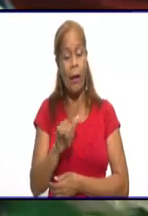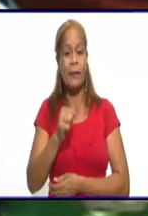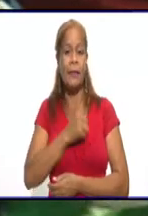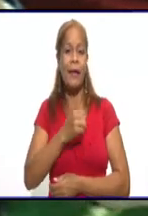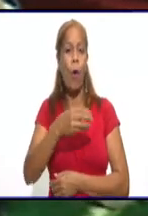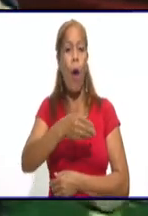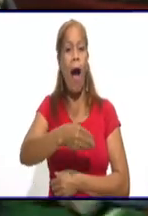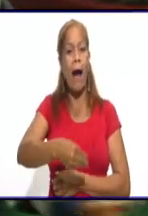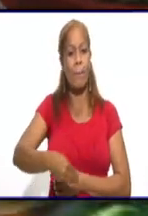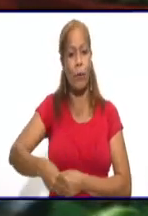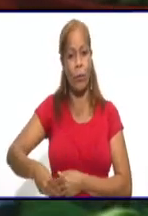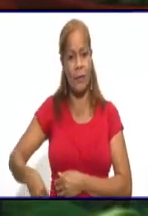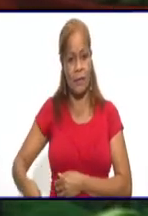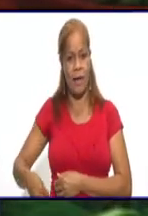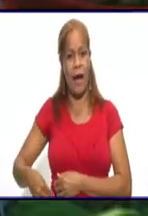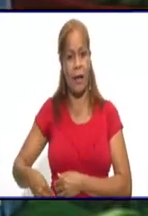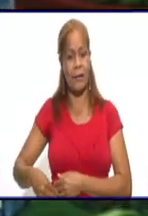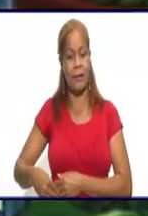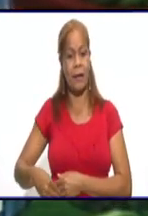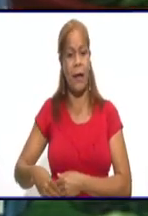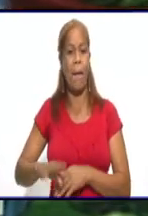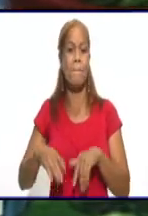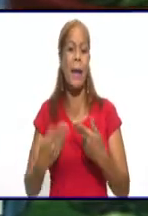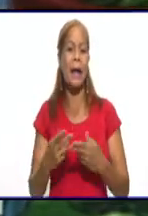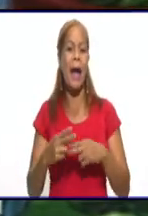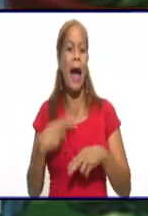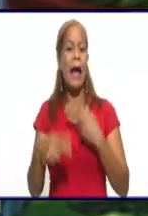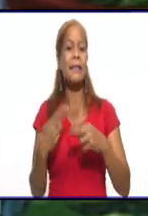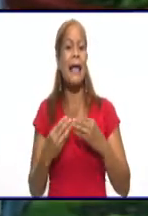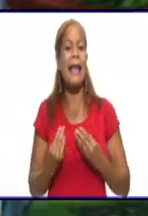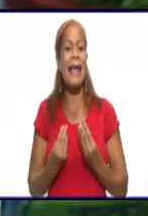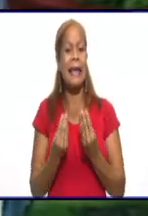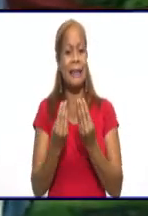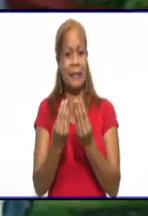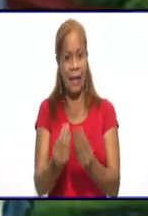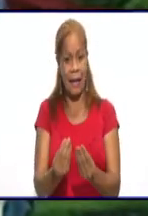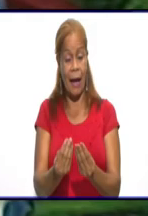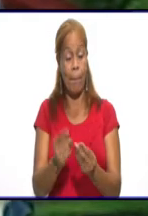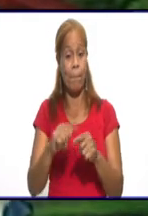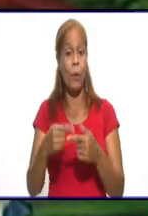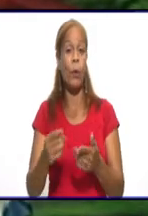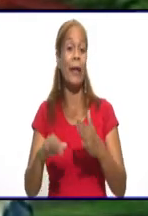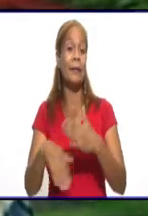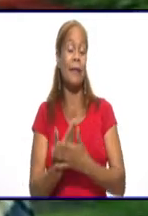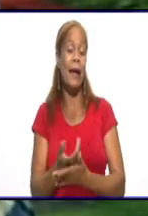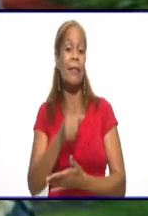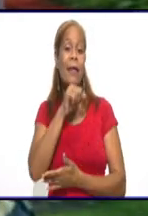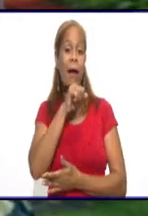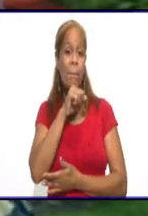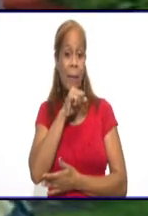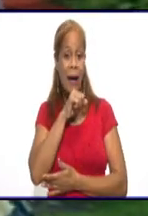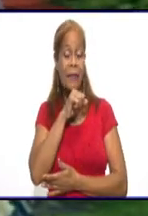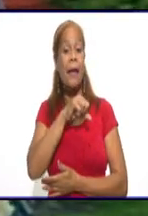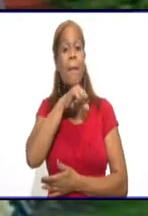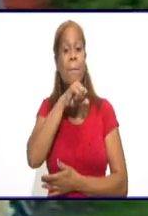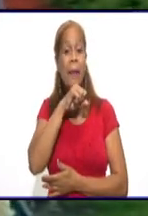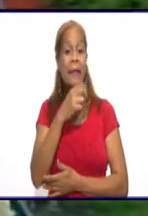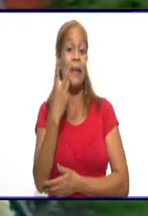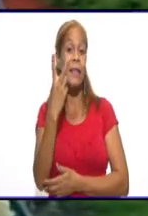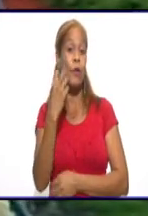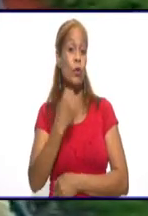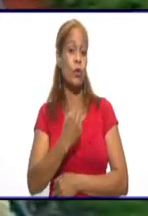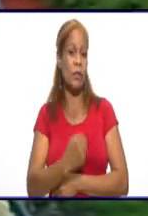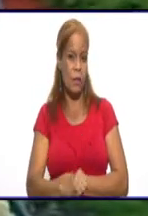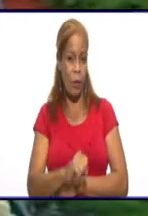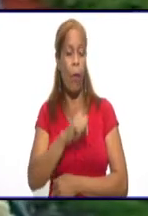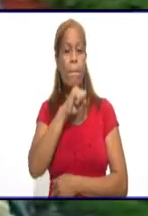hacerle entrega a usted por la cercanía del Día de las Madres. Es madre de dos hijos, madre trabajadora